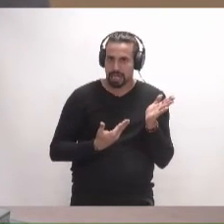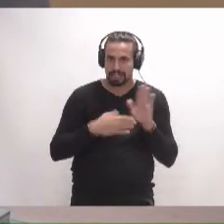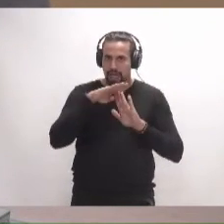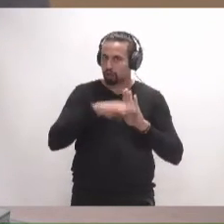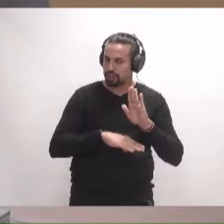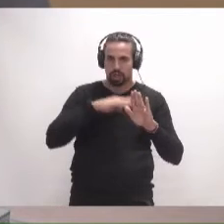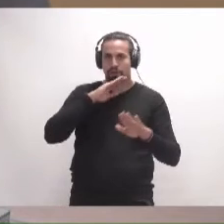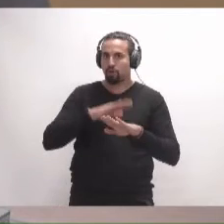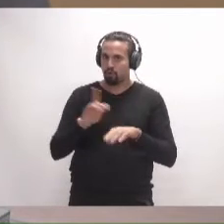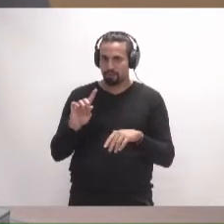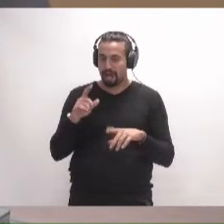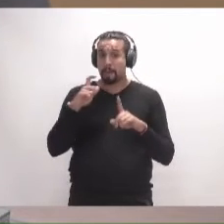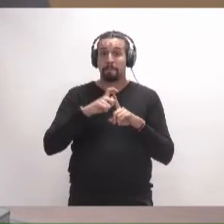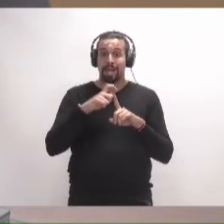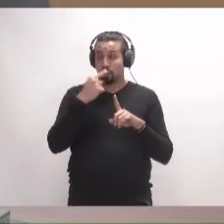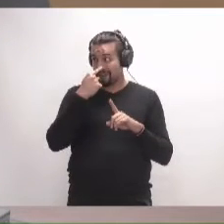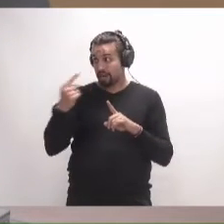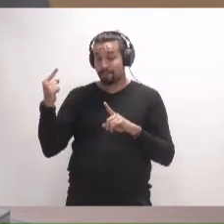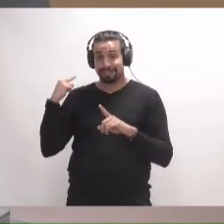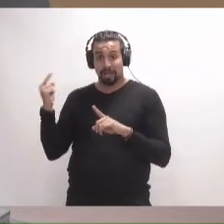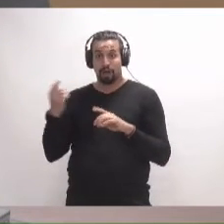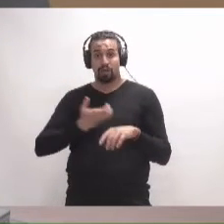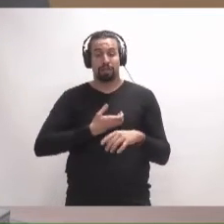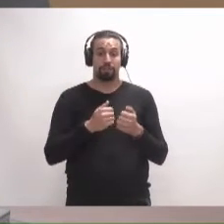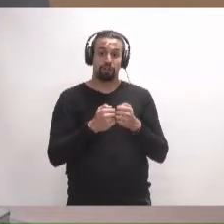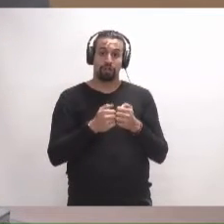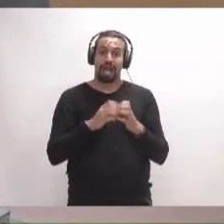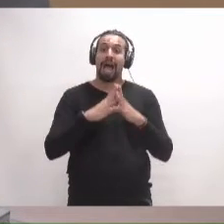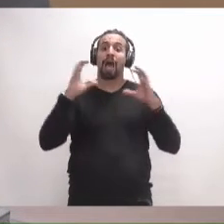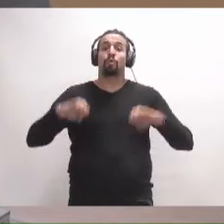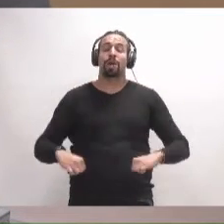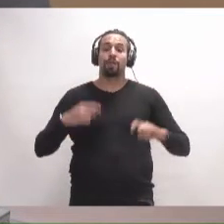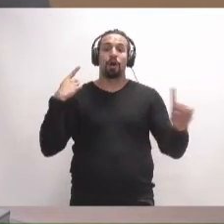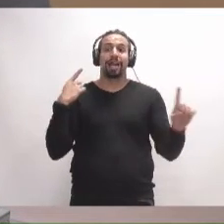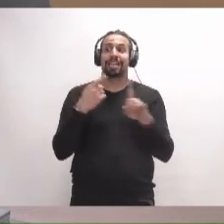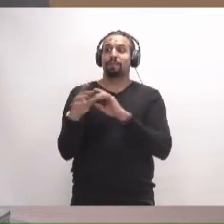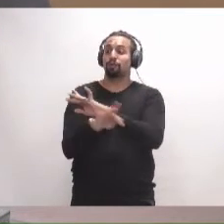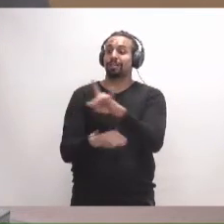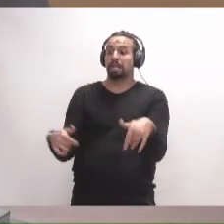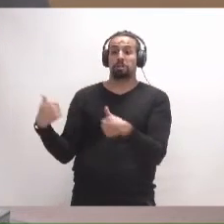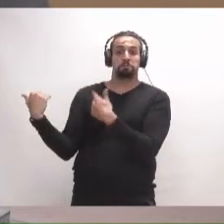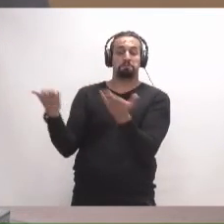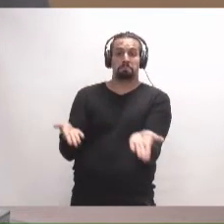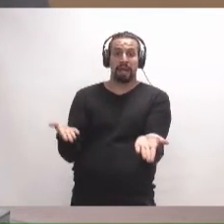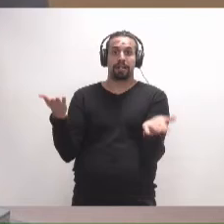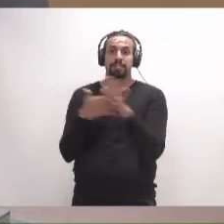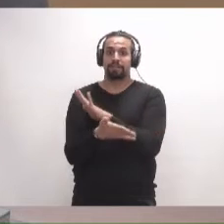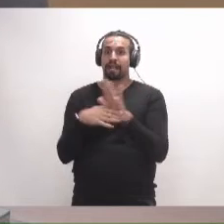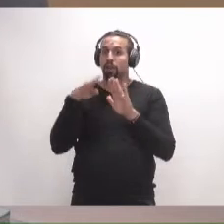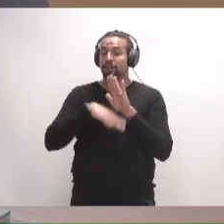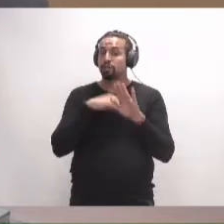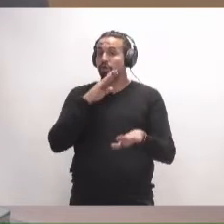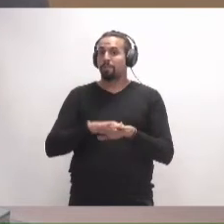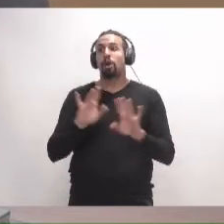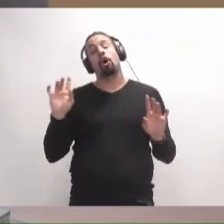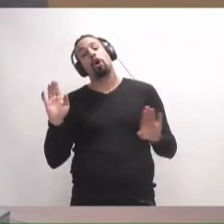las condiciones. Desde mayo del año pasado, el Ayuntamiento del Rosario tomó acuerdo para poner a disposición los terrenos. Por tanto, la condición se ve cumplida. Otra